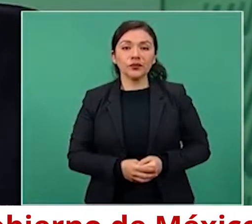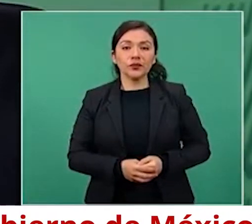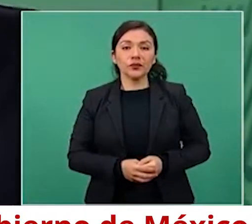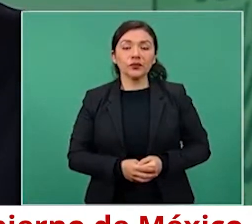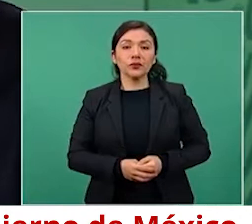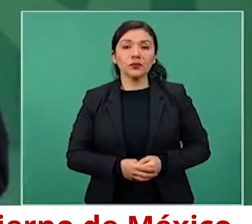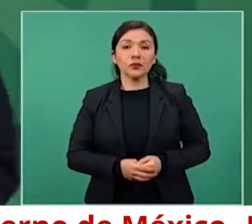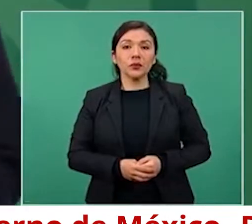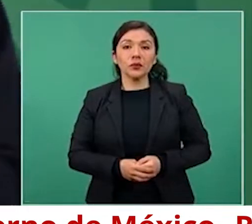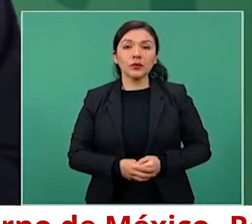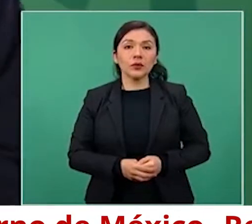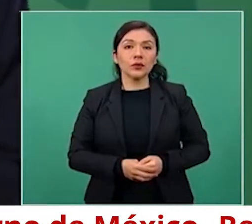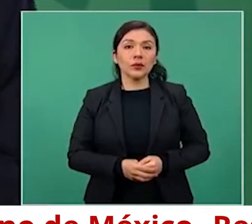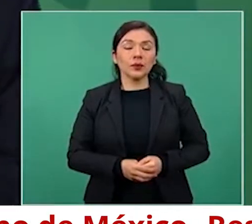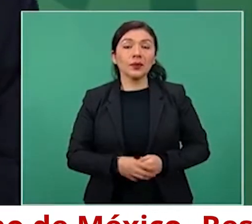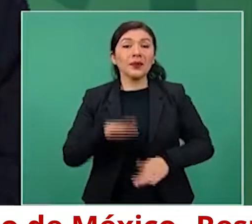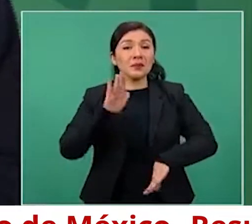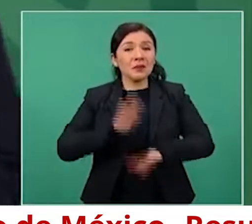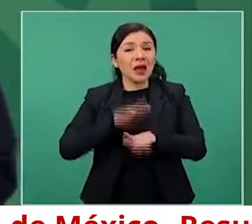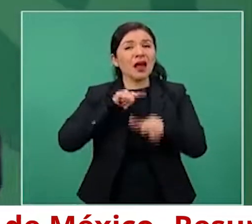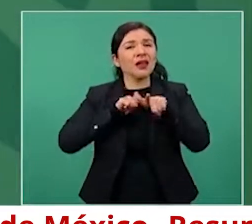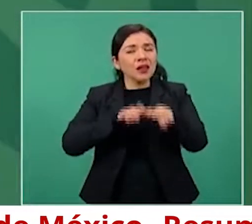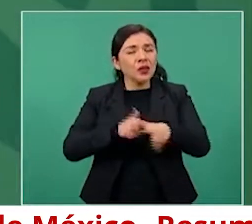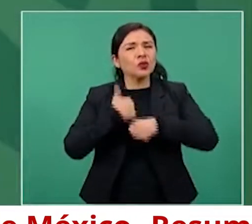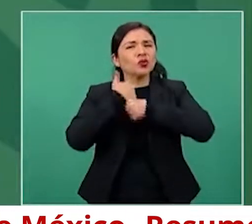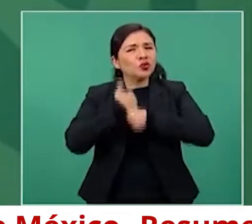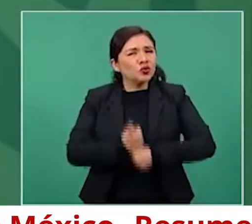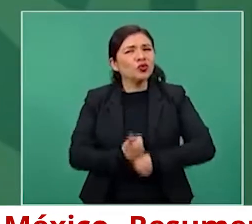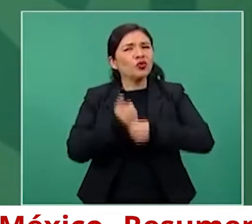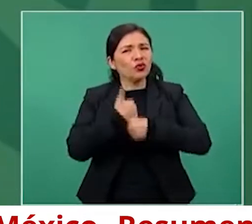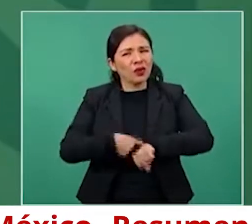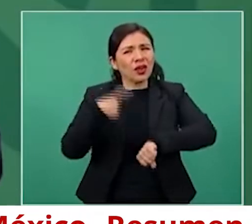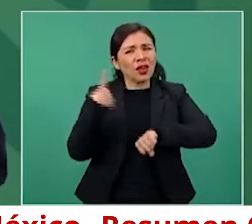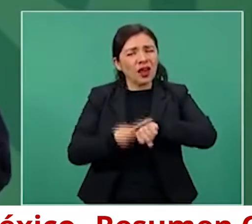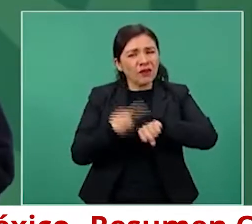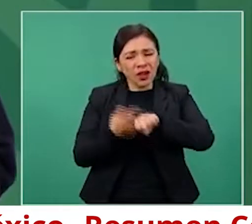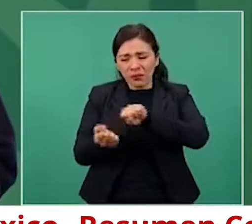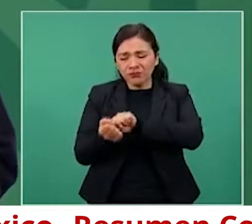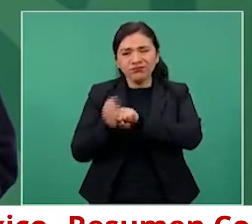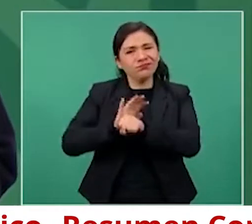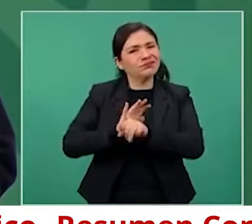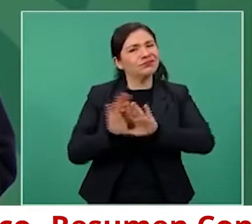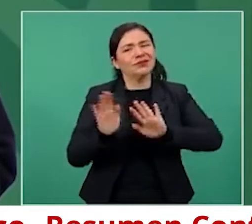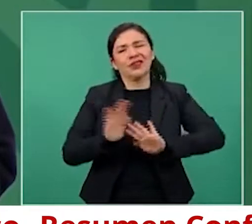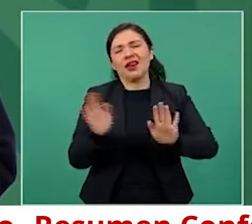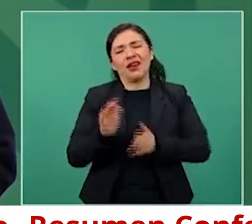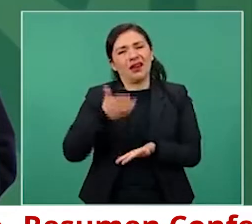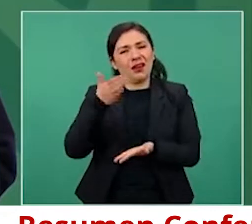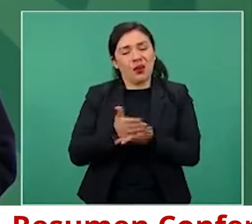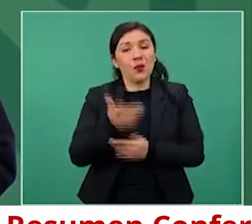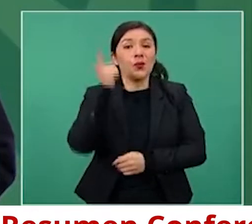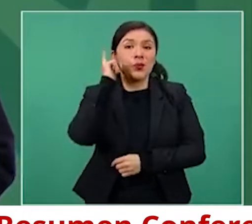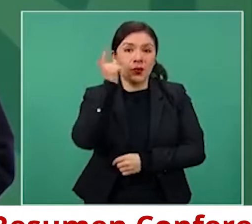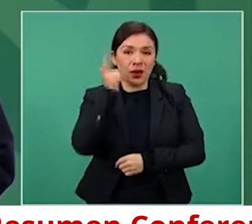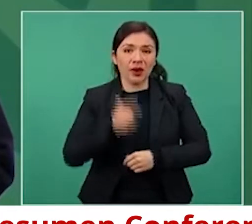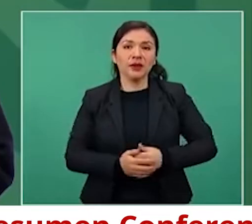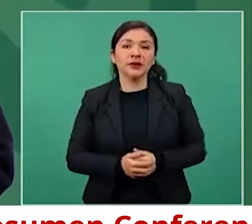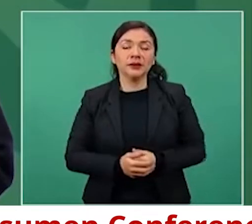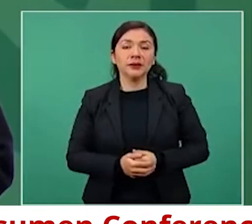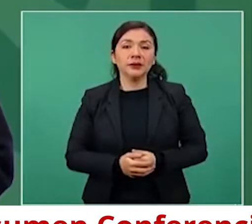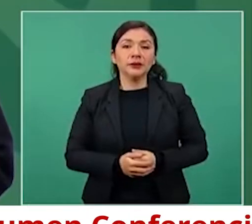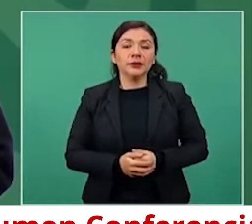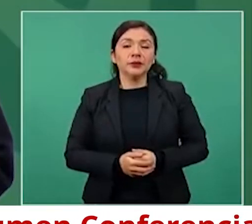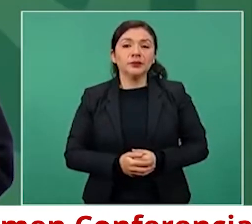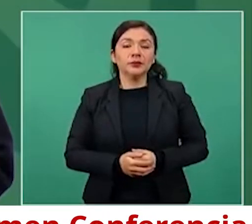se siga padeciendo, sufriendo por esta